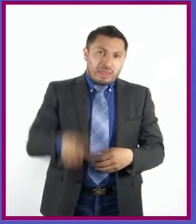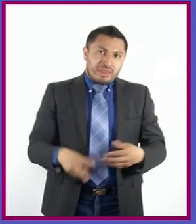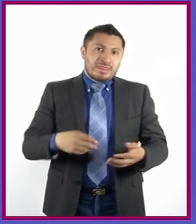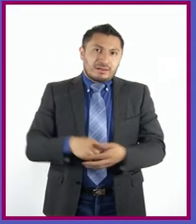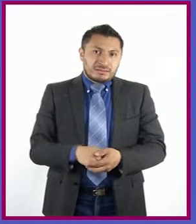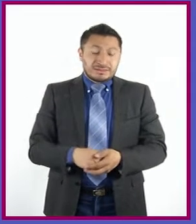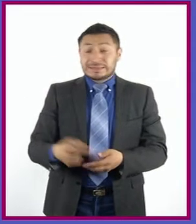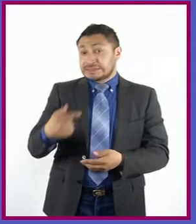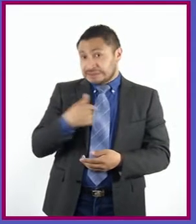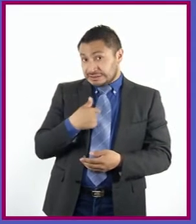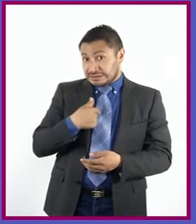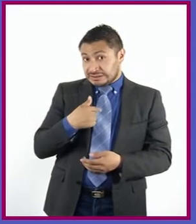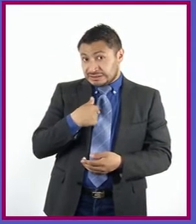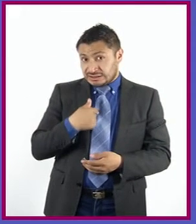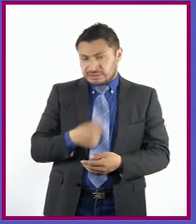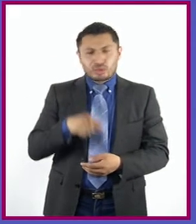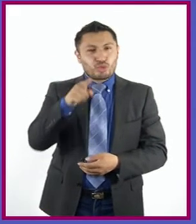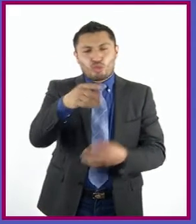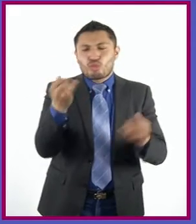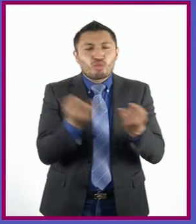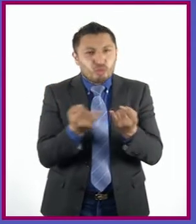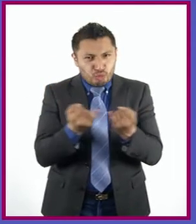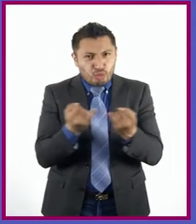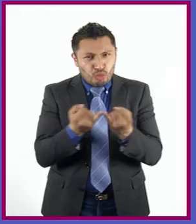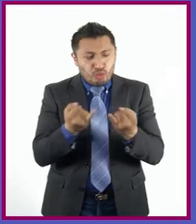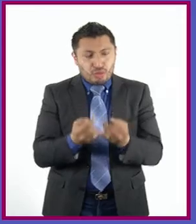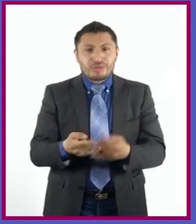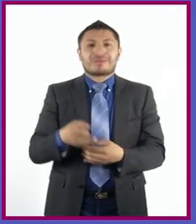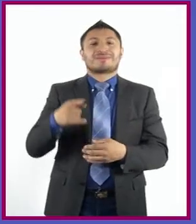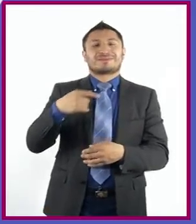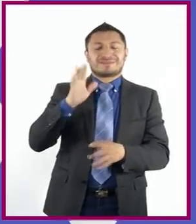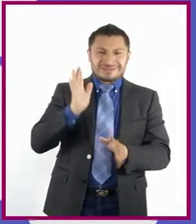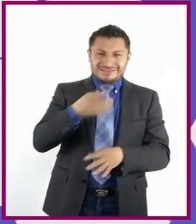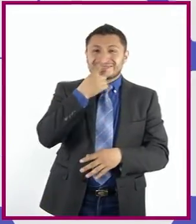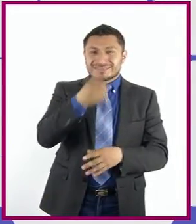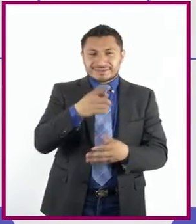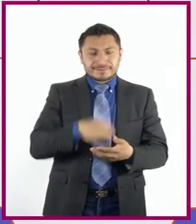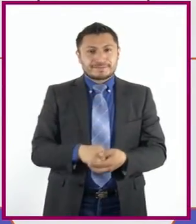¿Y yo? Tú también. ¡Ya te lo dije!